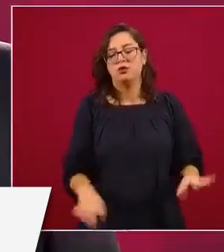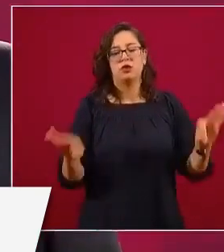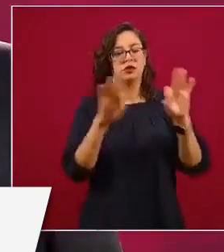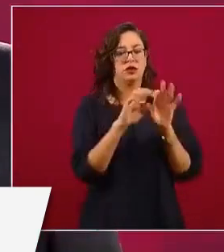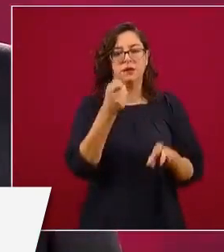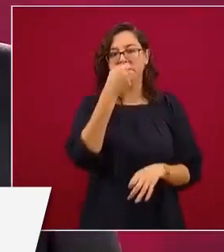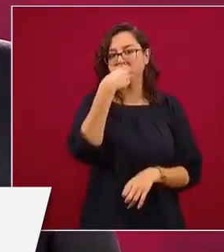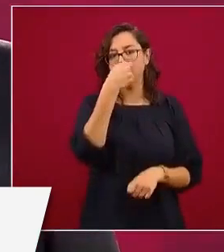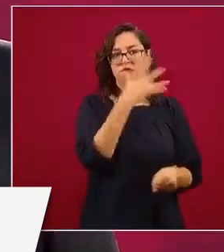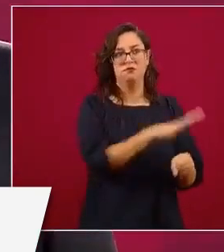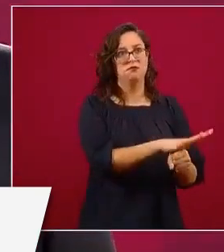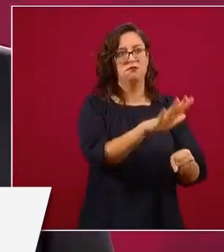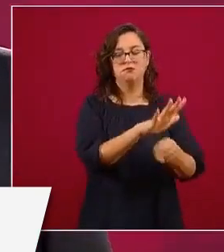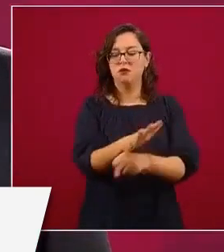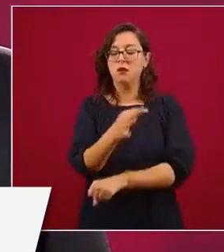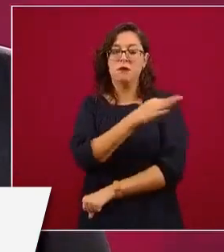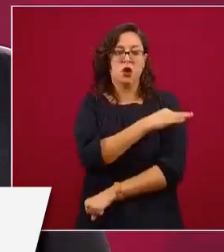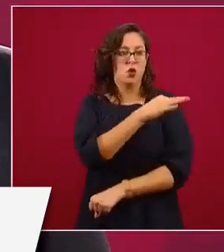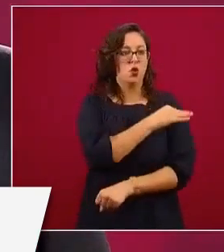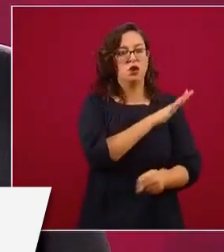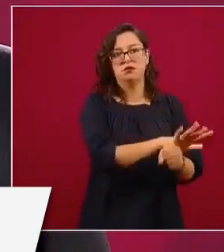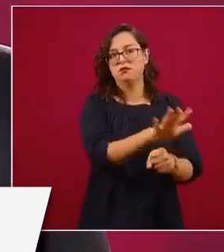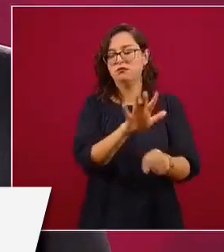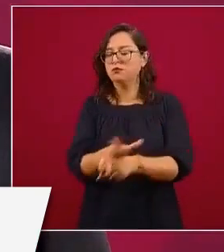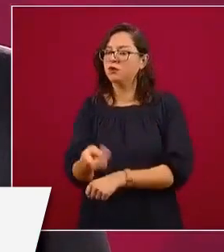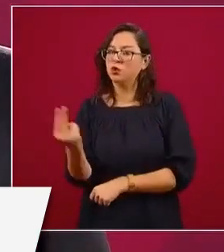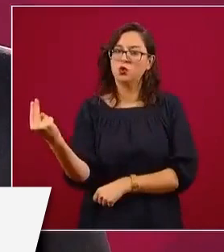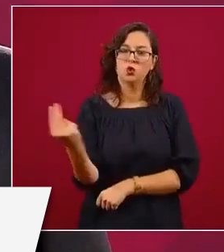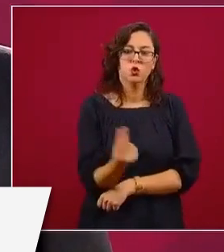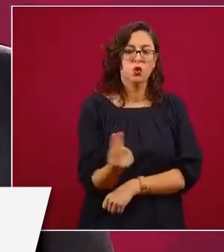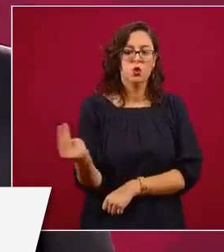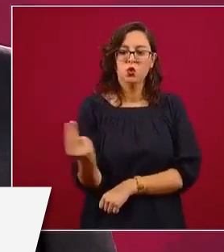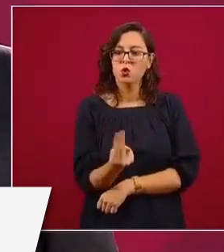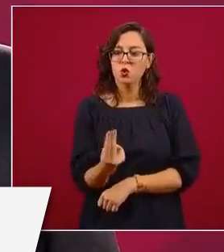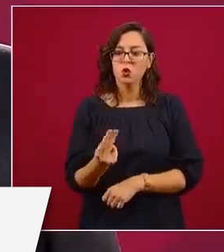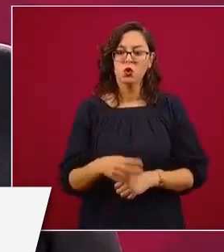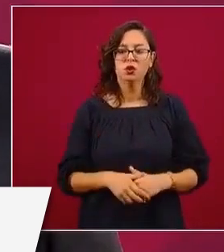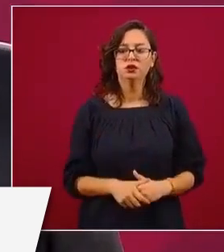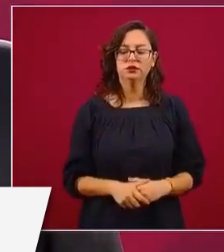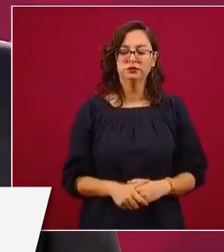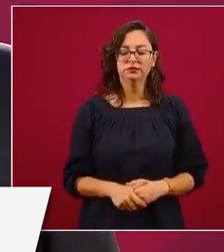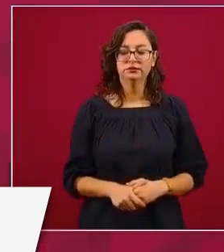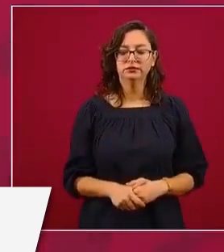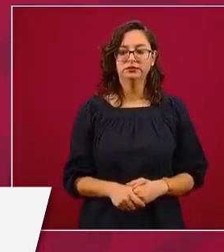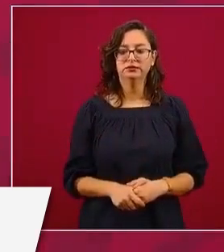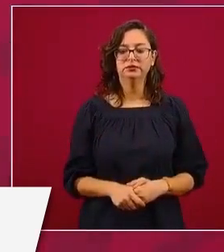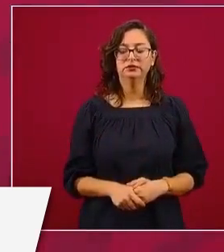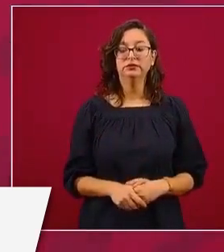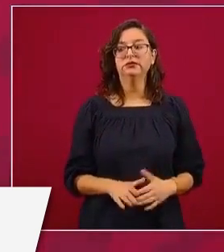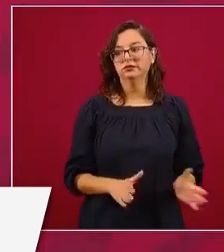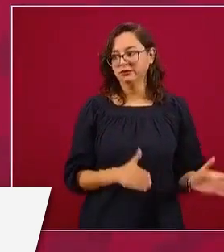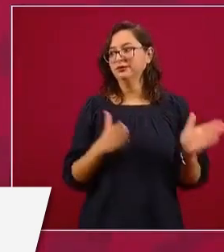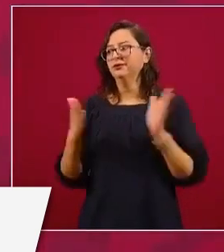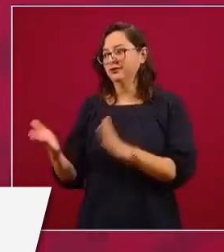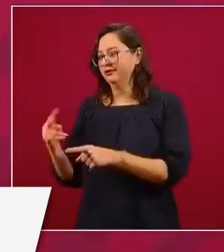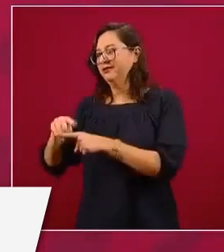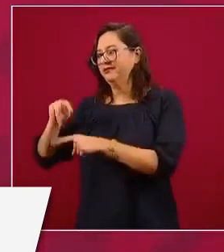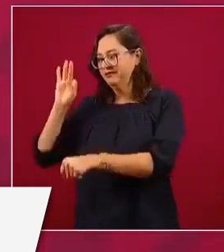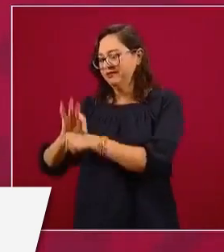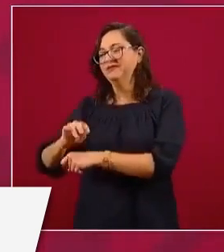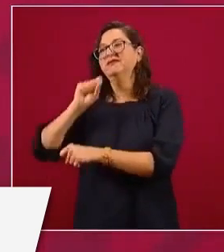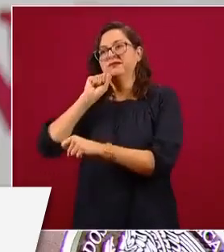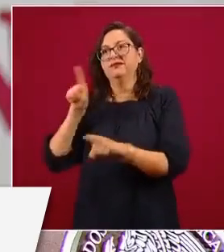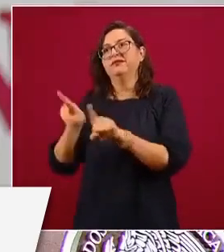las medicinas ni las vacunas, también la Protección Civil, desde luego,